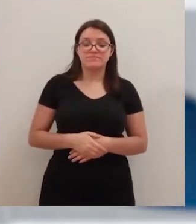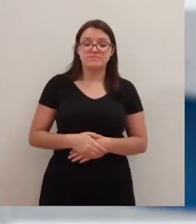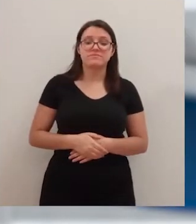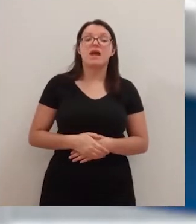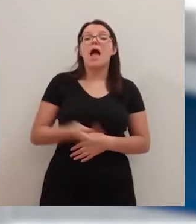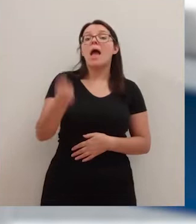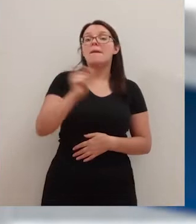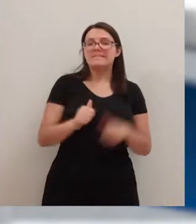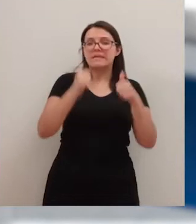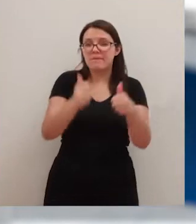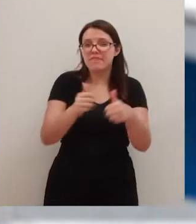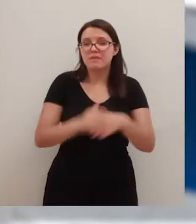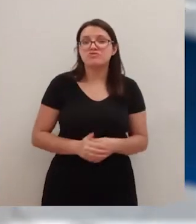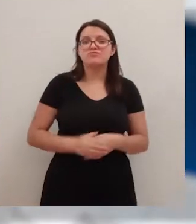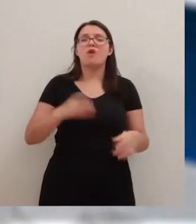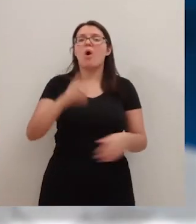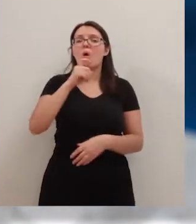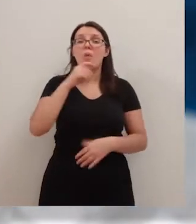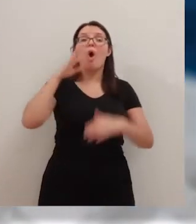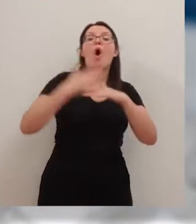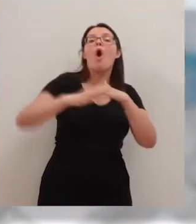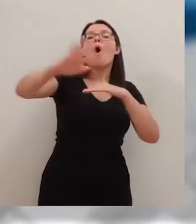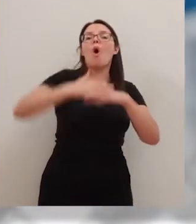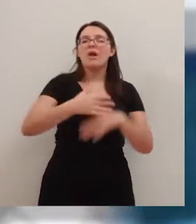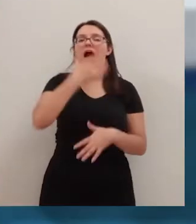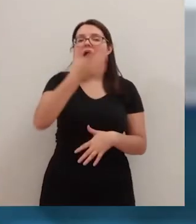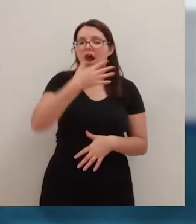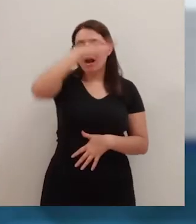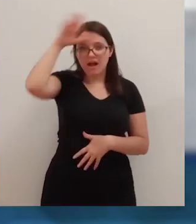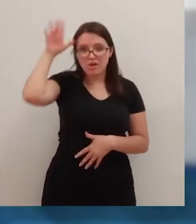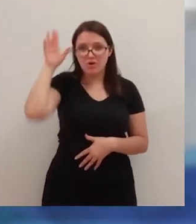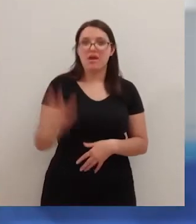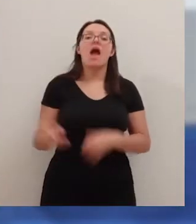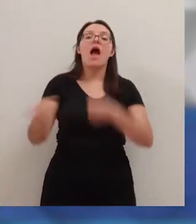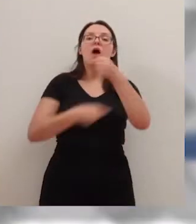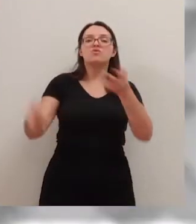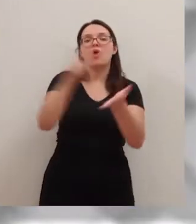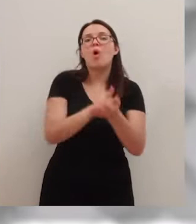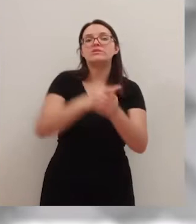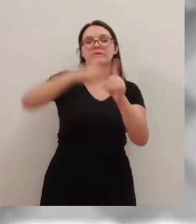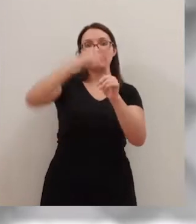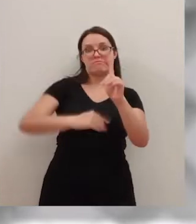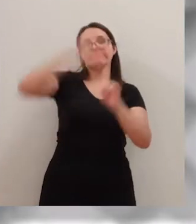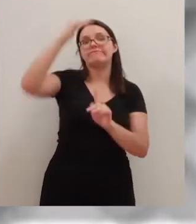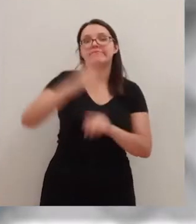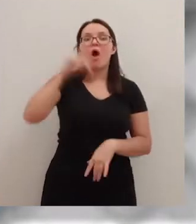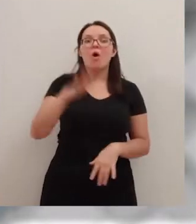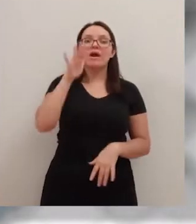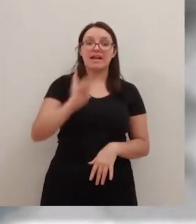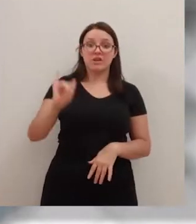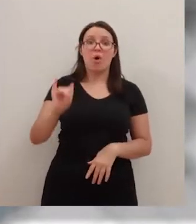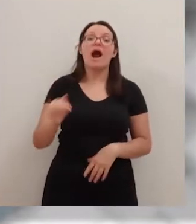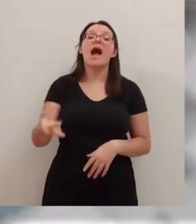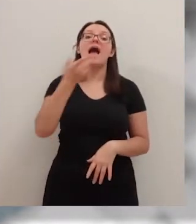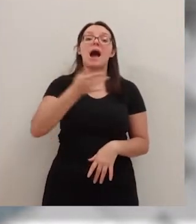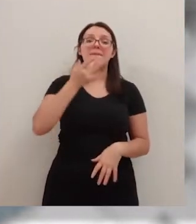Estrenamos un mes y lo hacemos con una nueva ola de calor. Agosto llega con un nuevo repunte de los terrómetros. Hoy La Rioja está en